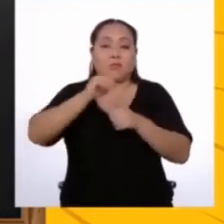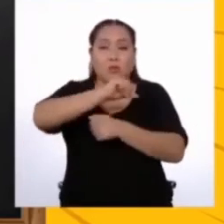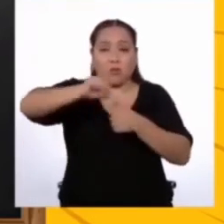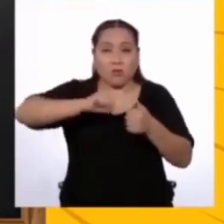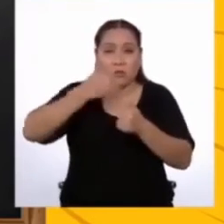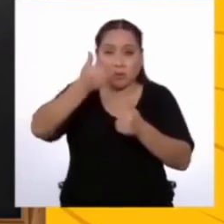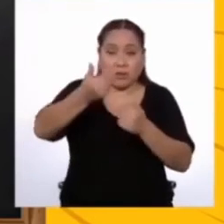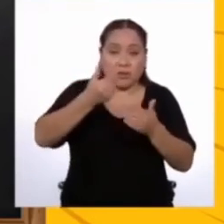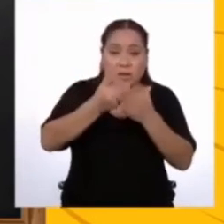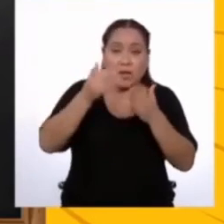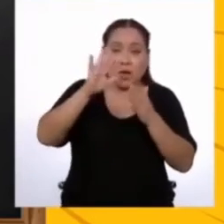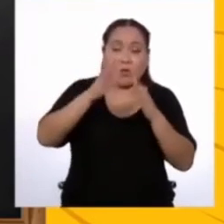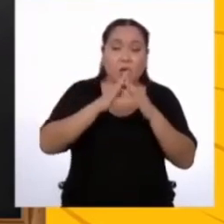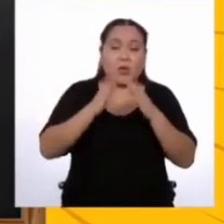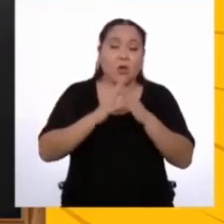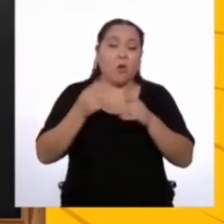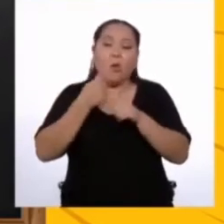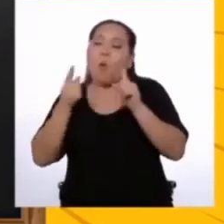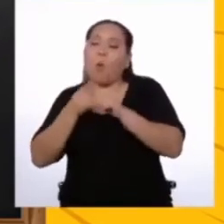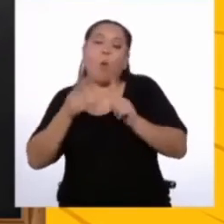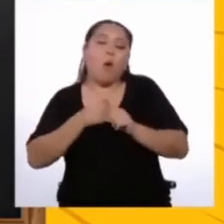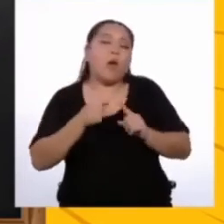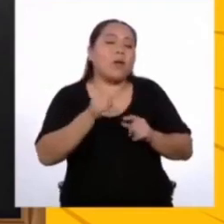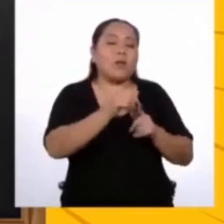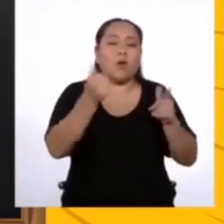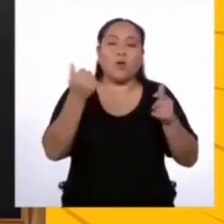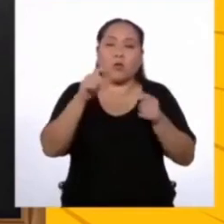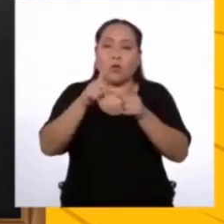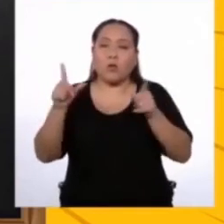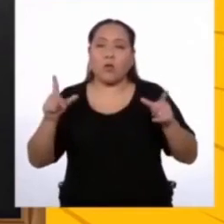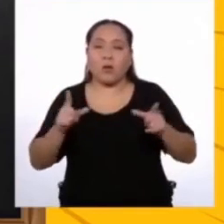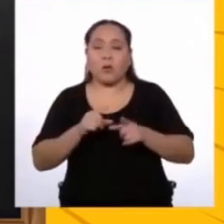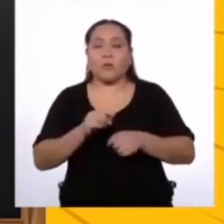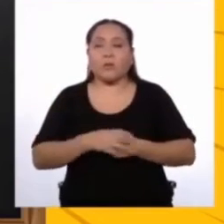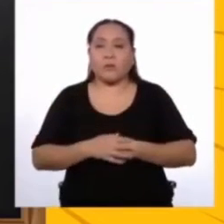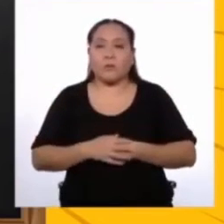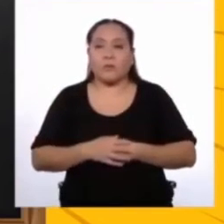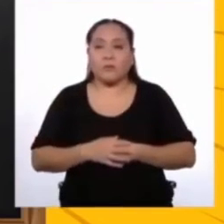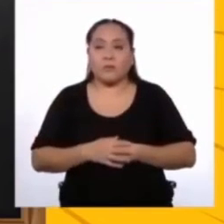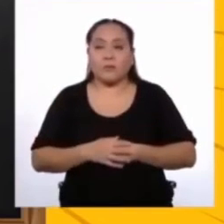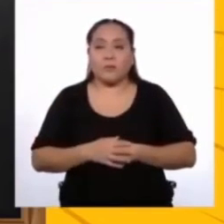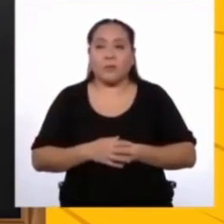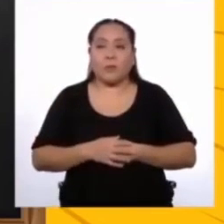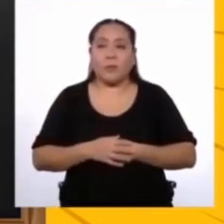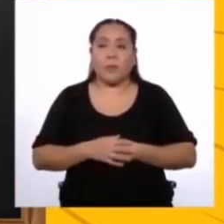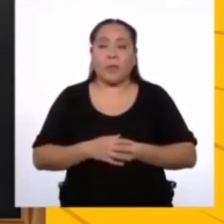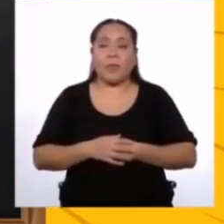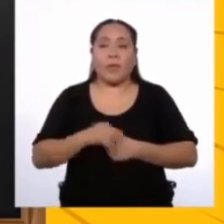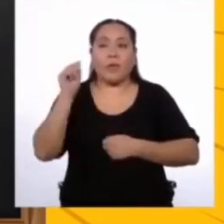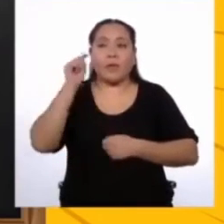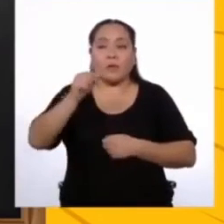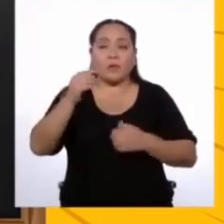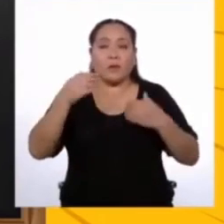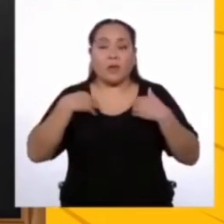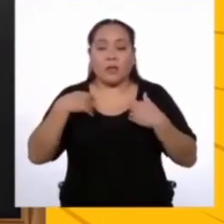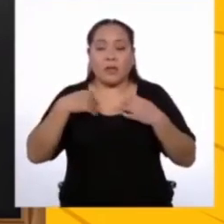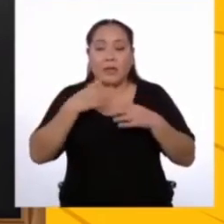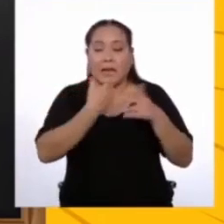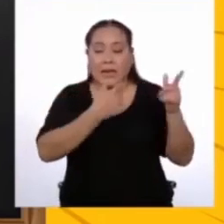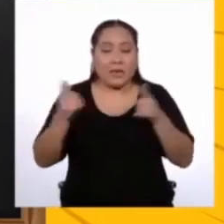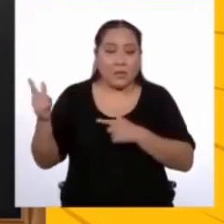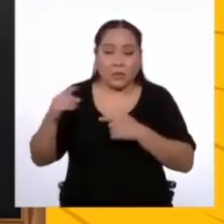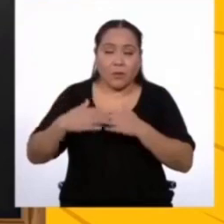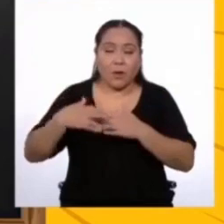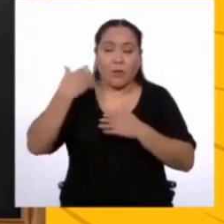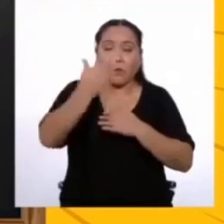territorio nacional, y hacer la planificación para la escritura del reglamento de ese tema. Deberás tener esto listo para la siguiente